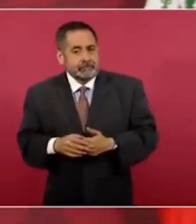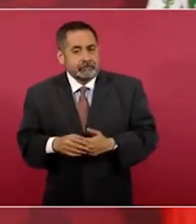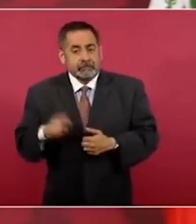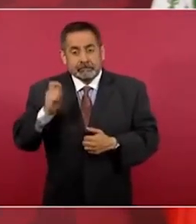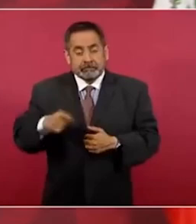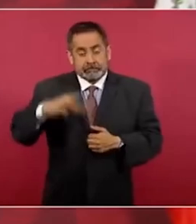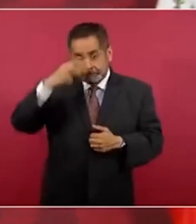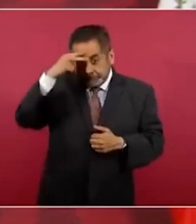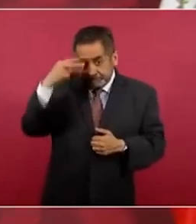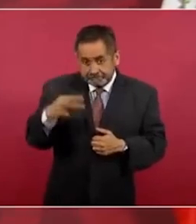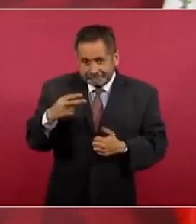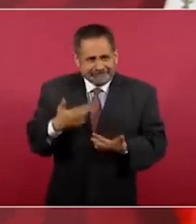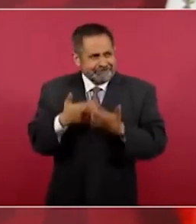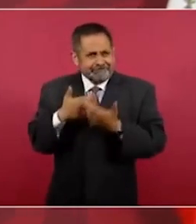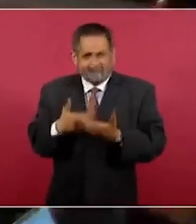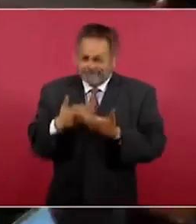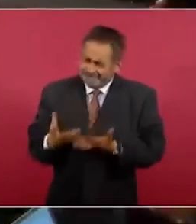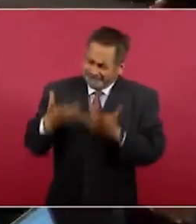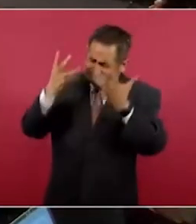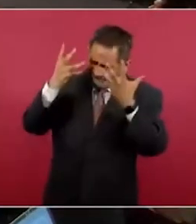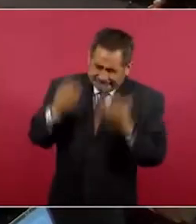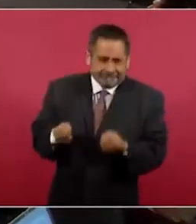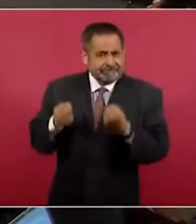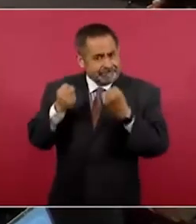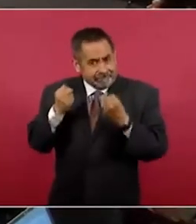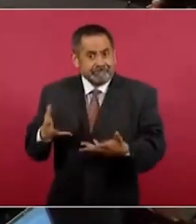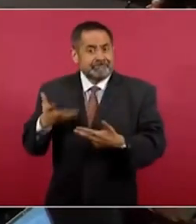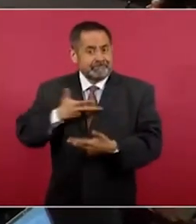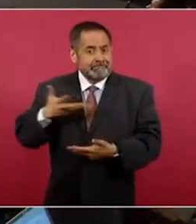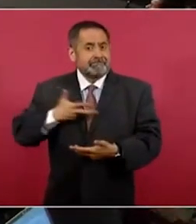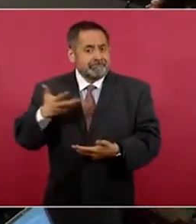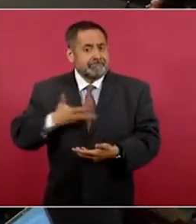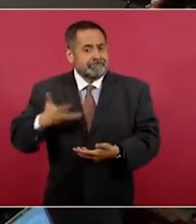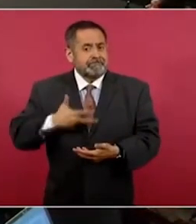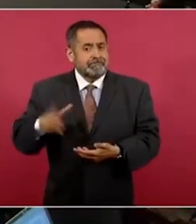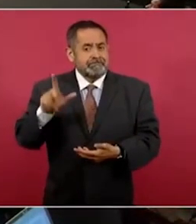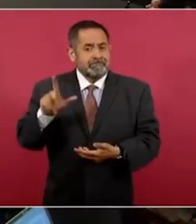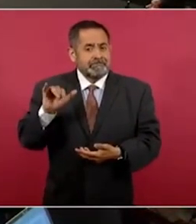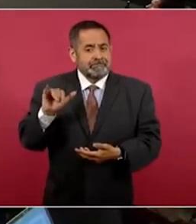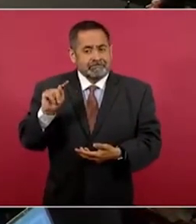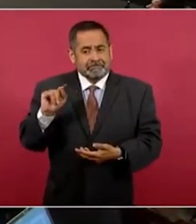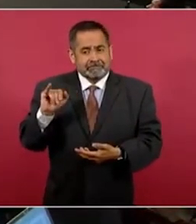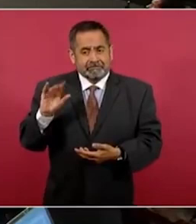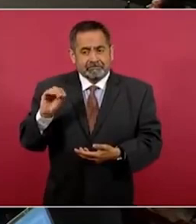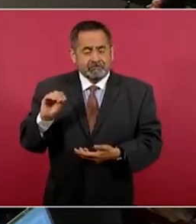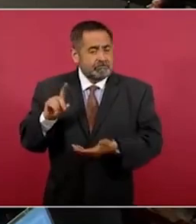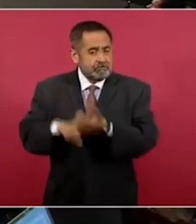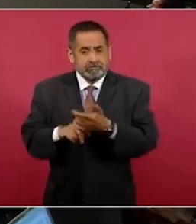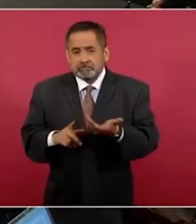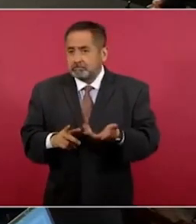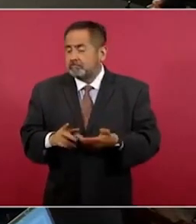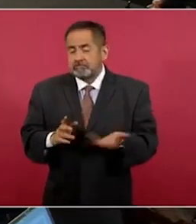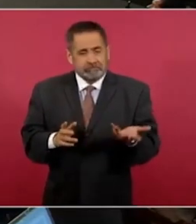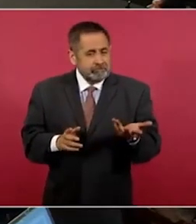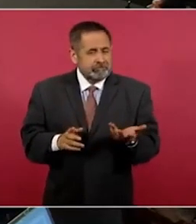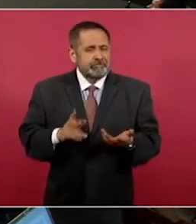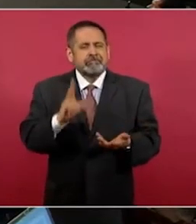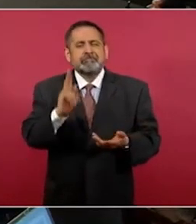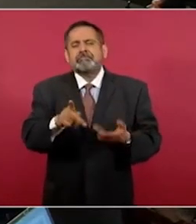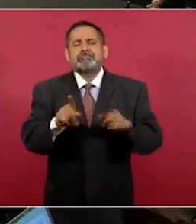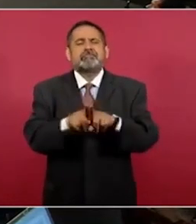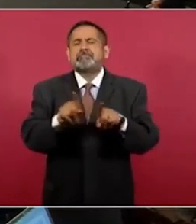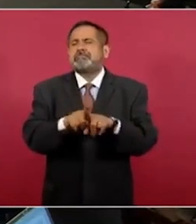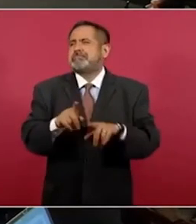tenemos litio, que es como en su momento